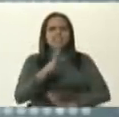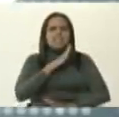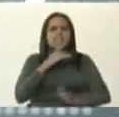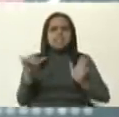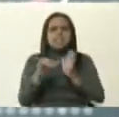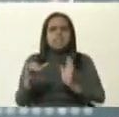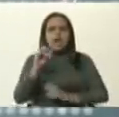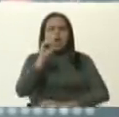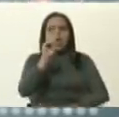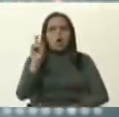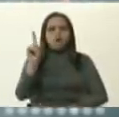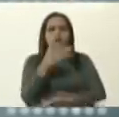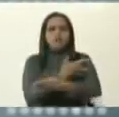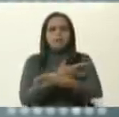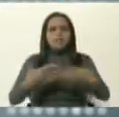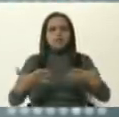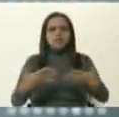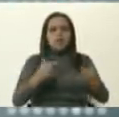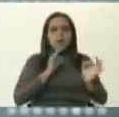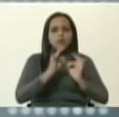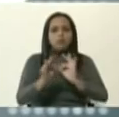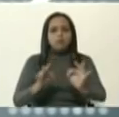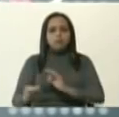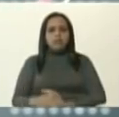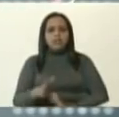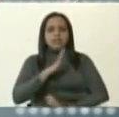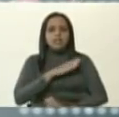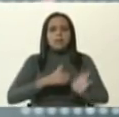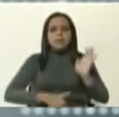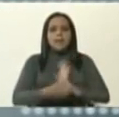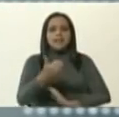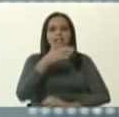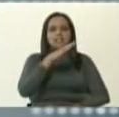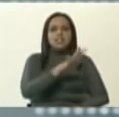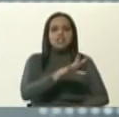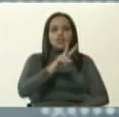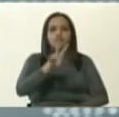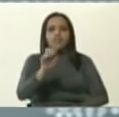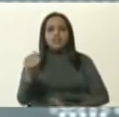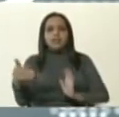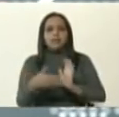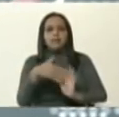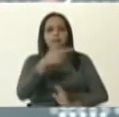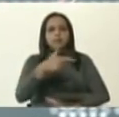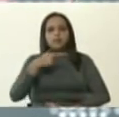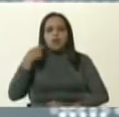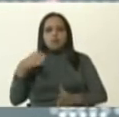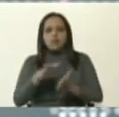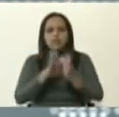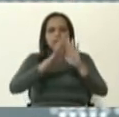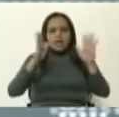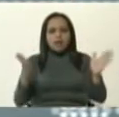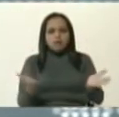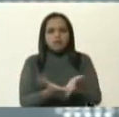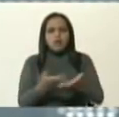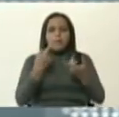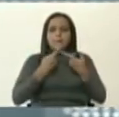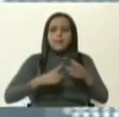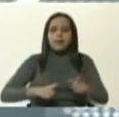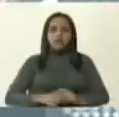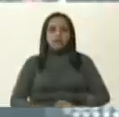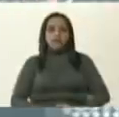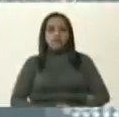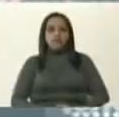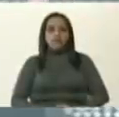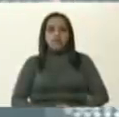más de 520.000 fallecidos en el mundo. Pero la pandemia o el